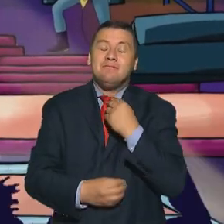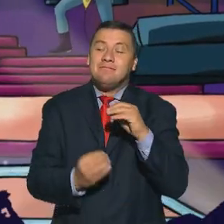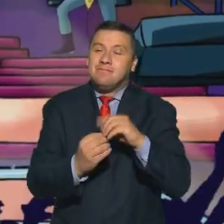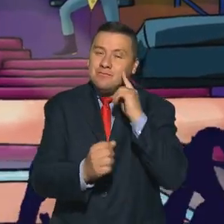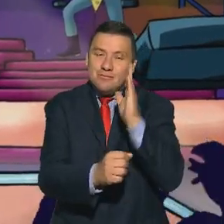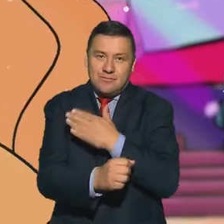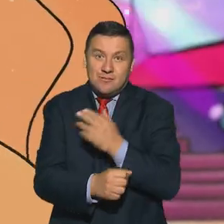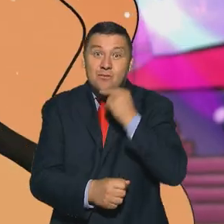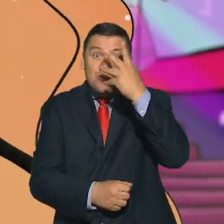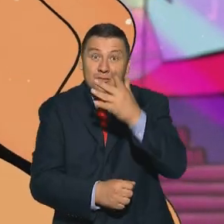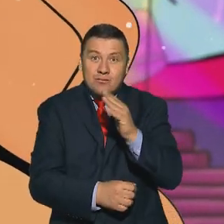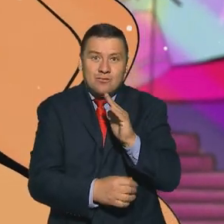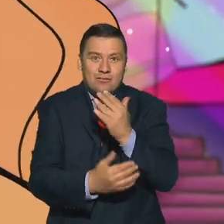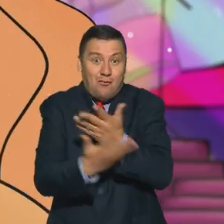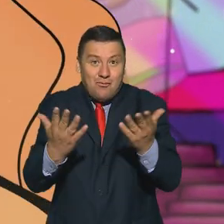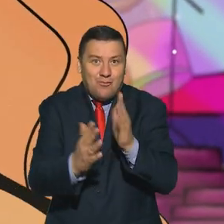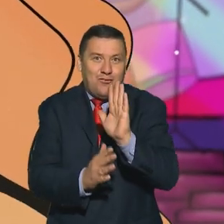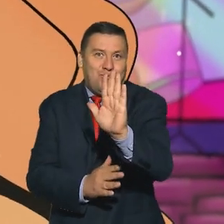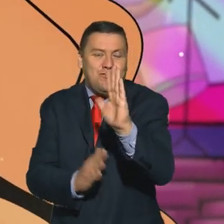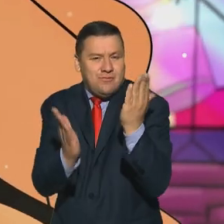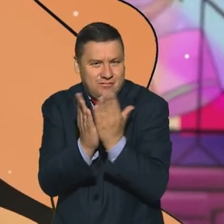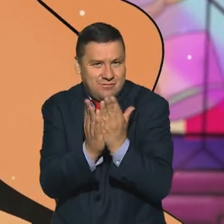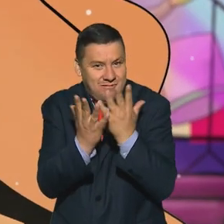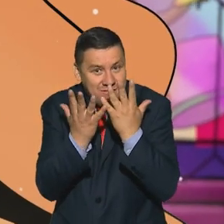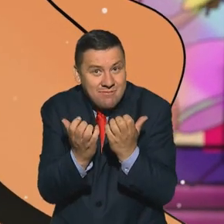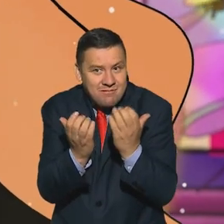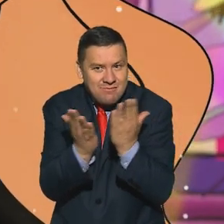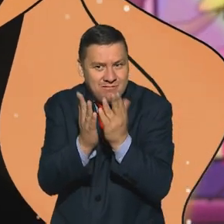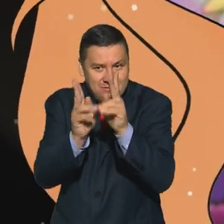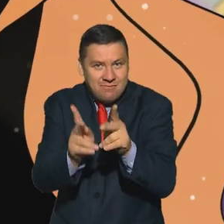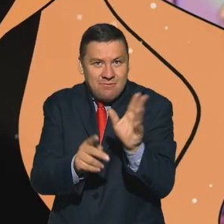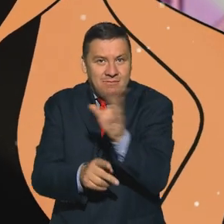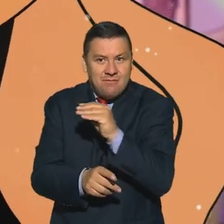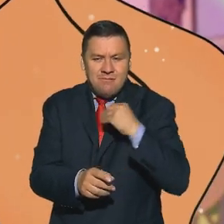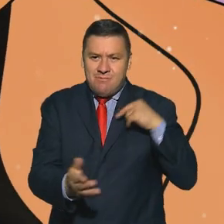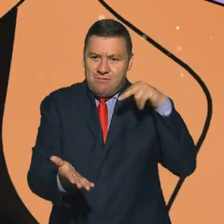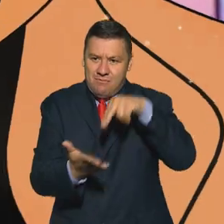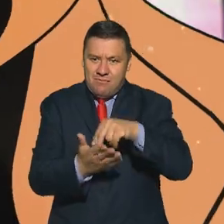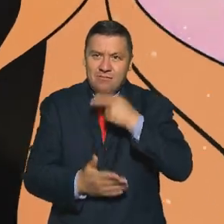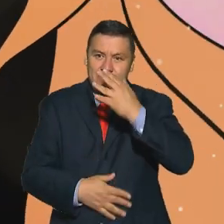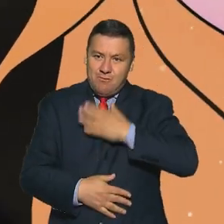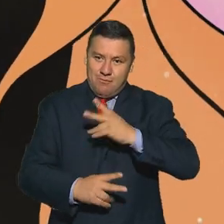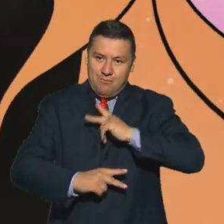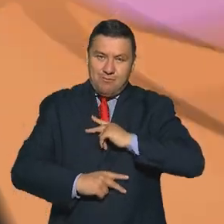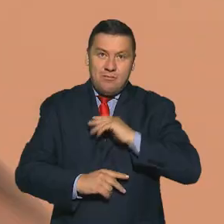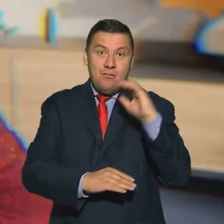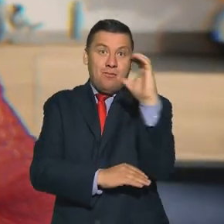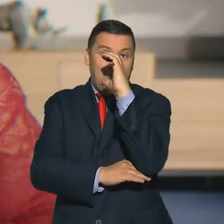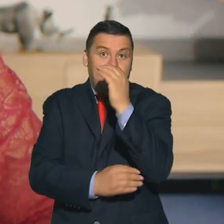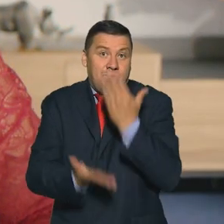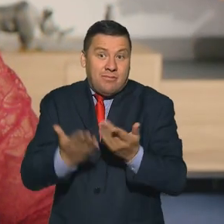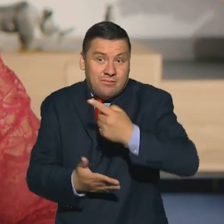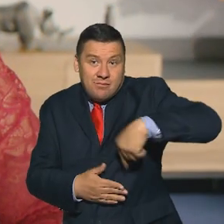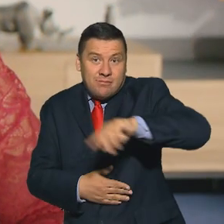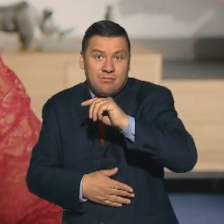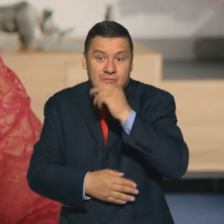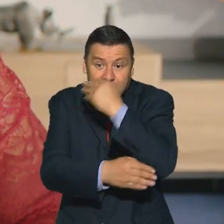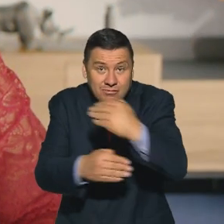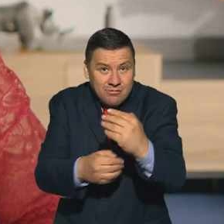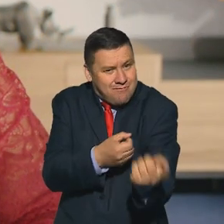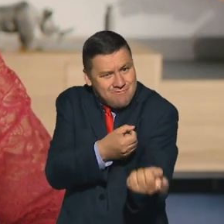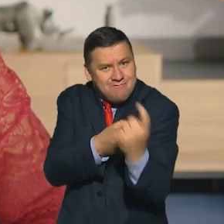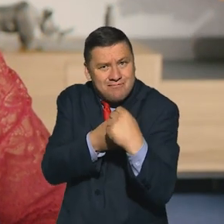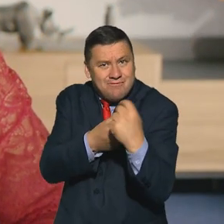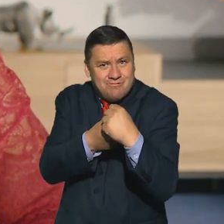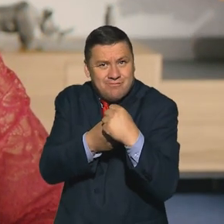a la música. Este cuento es tuyo. Sigue estudiando para convertirte en el autor o autora de tu propia historia. Colombia, de nosotros depende